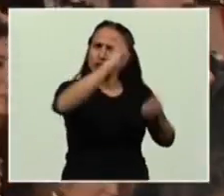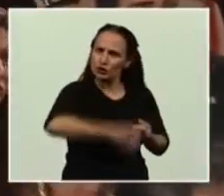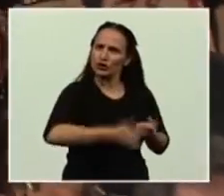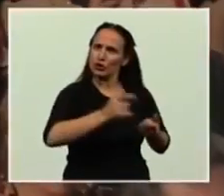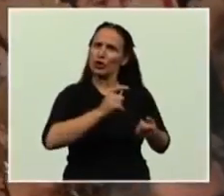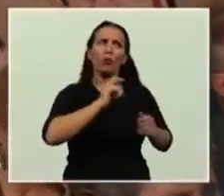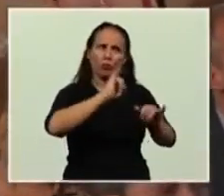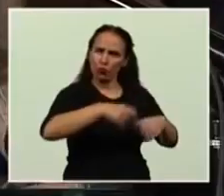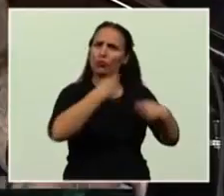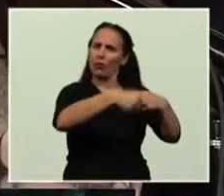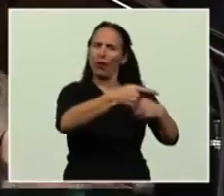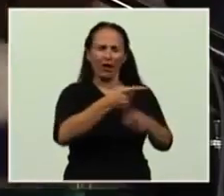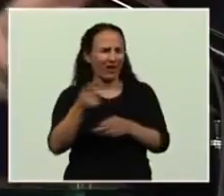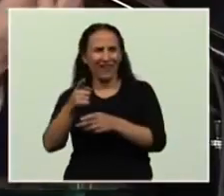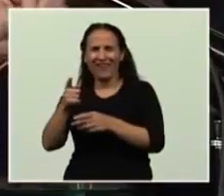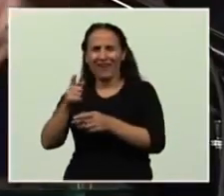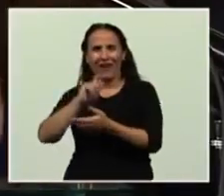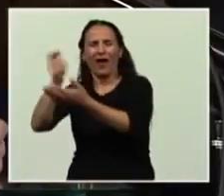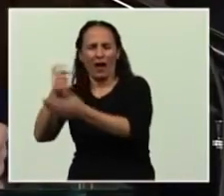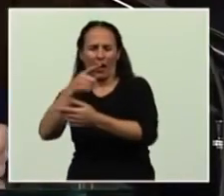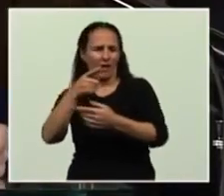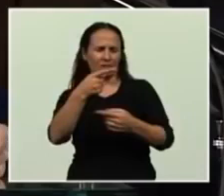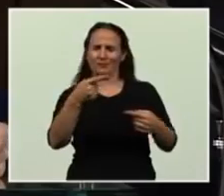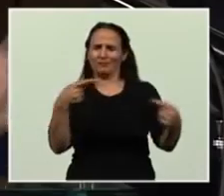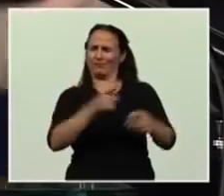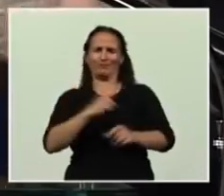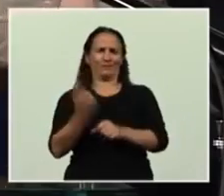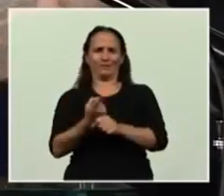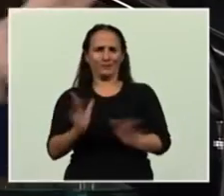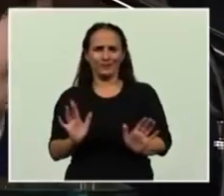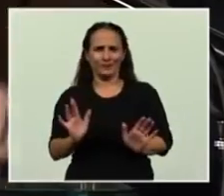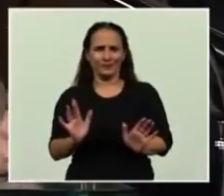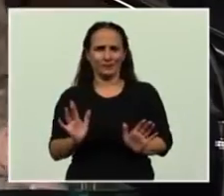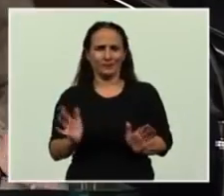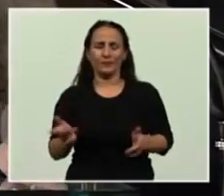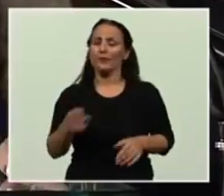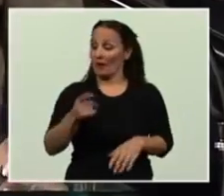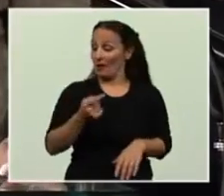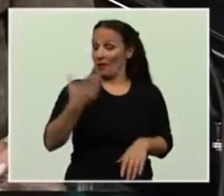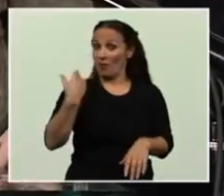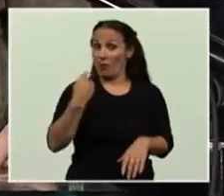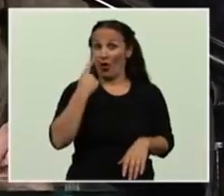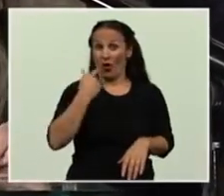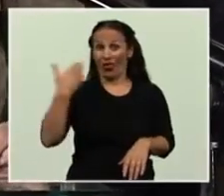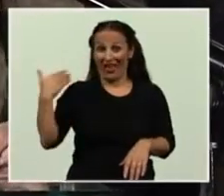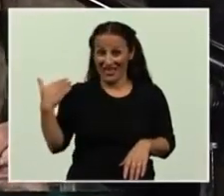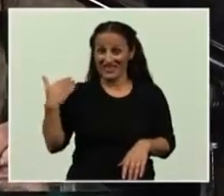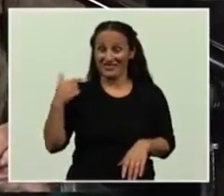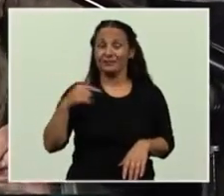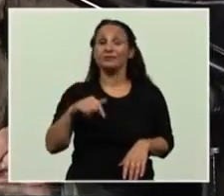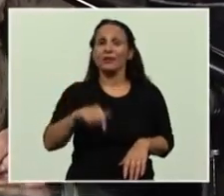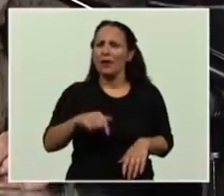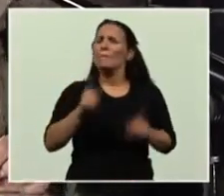si son apenas 1.600 millones. Hoy, hace pocos días y tal cual lo